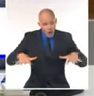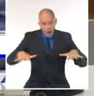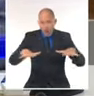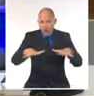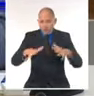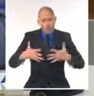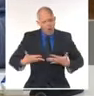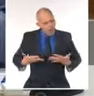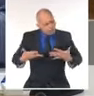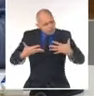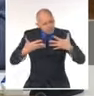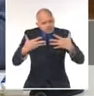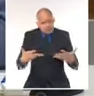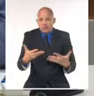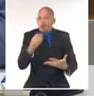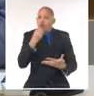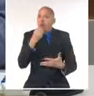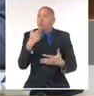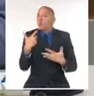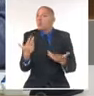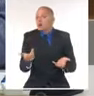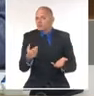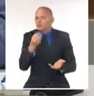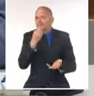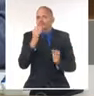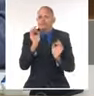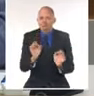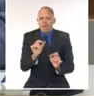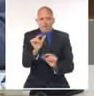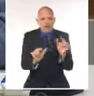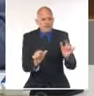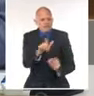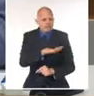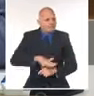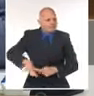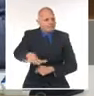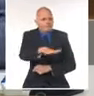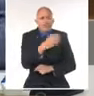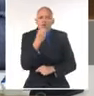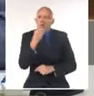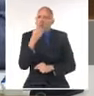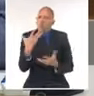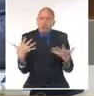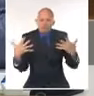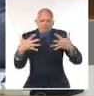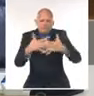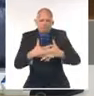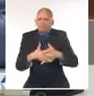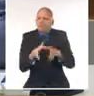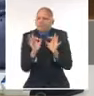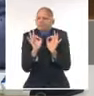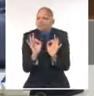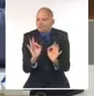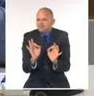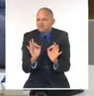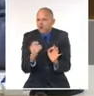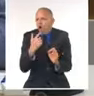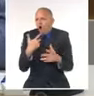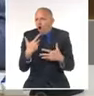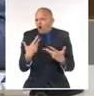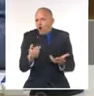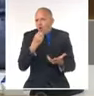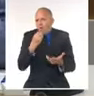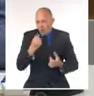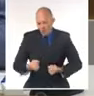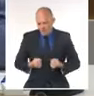para convocar, para unir, para trabajar, para seguir buscando con nuestros propios esfuerzos, con nuestros